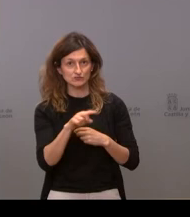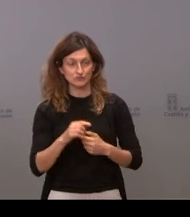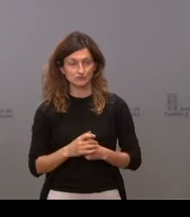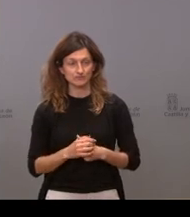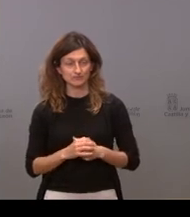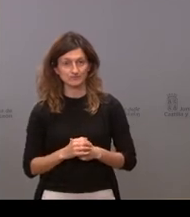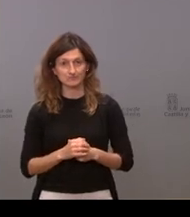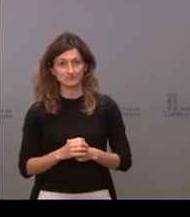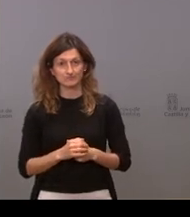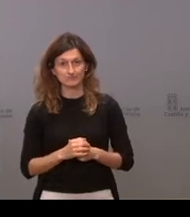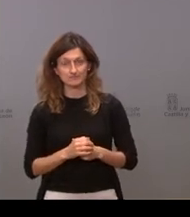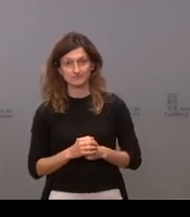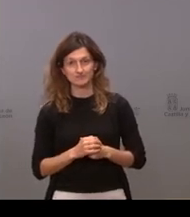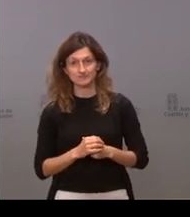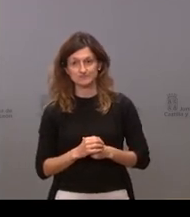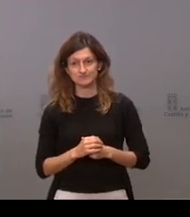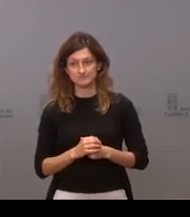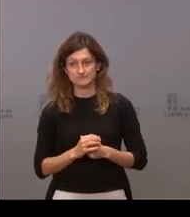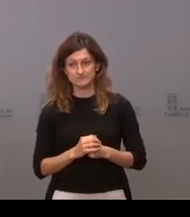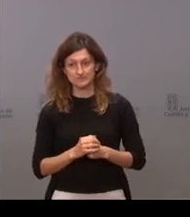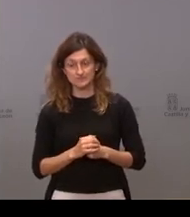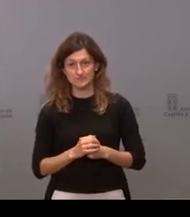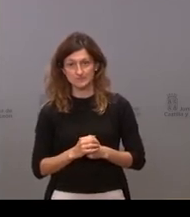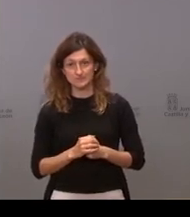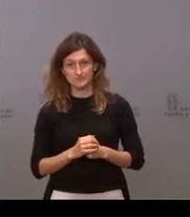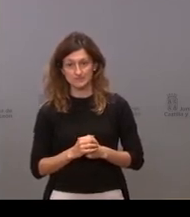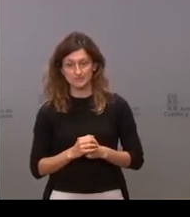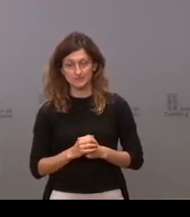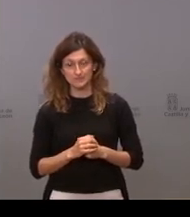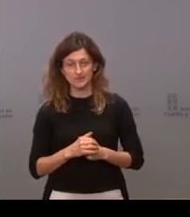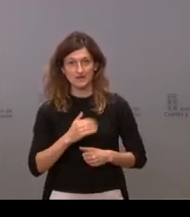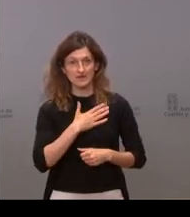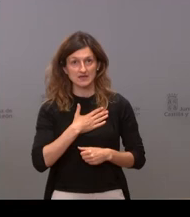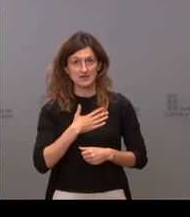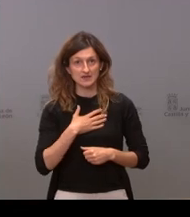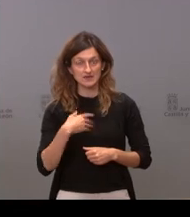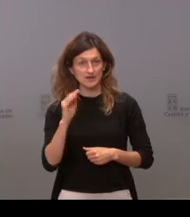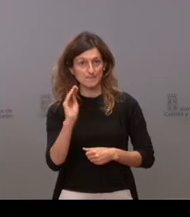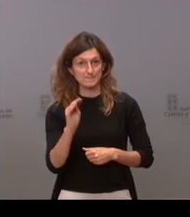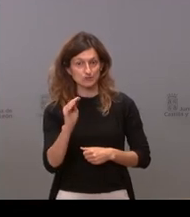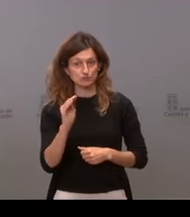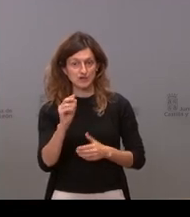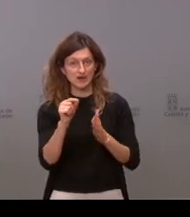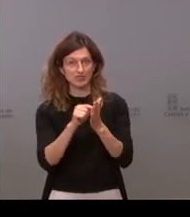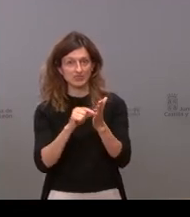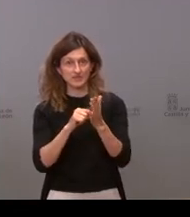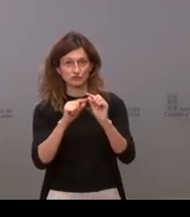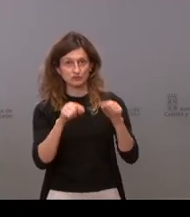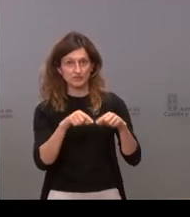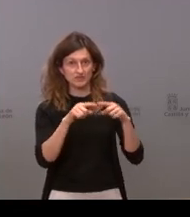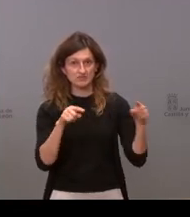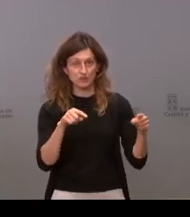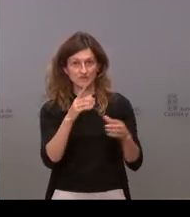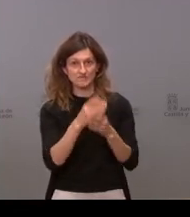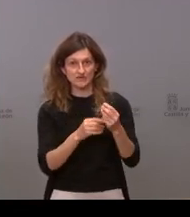eso para que se valore darle una respuesta yo quería preguntar por mi parte bueno ya que ha dado los datos de la provincia de Segovia sobre el